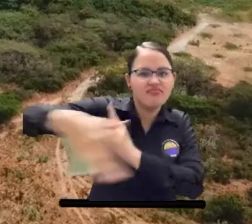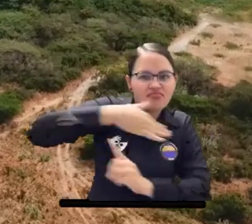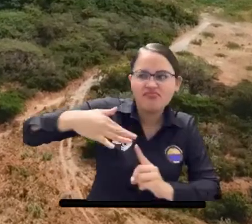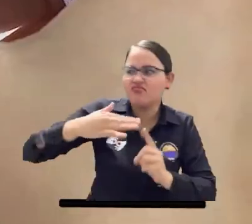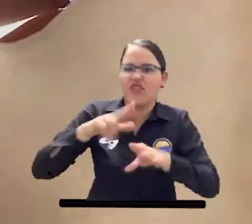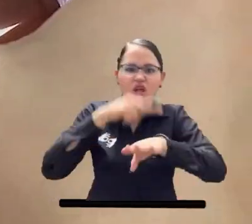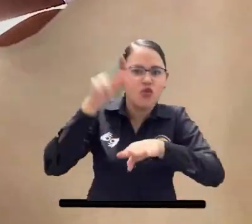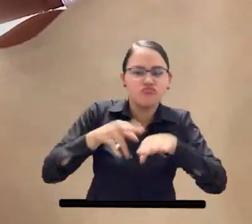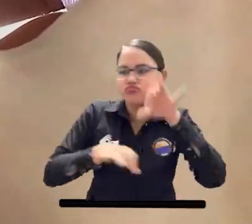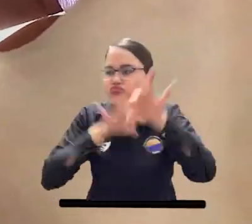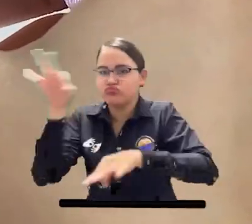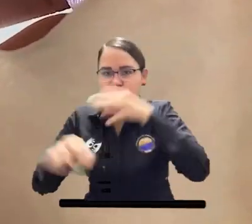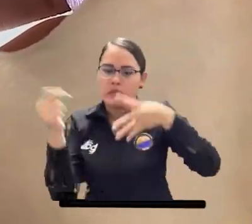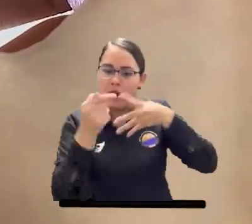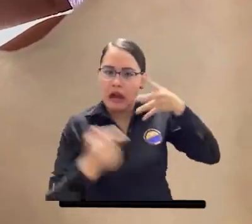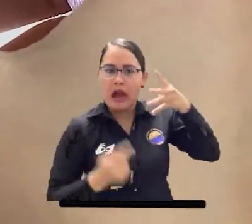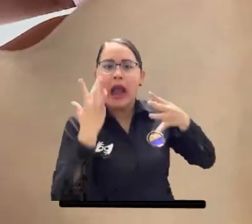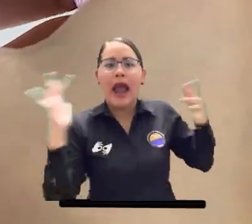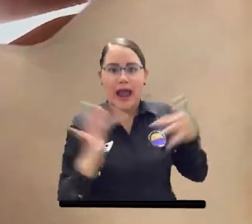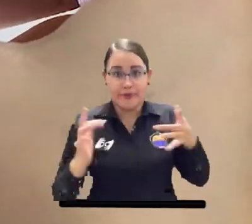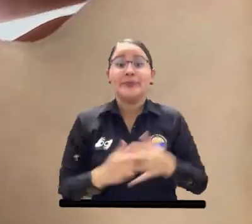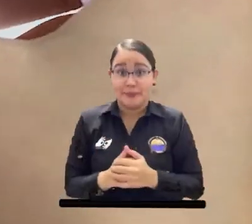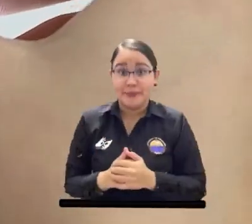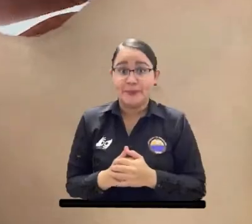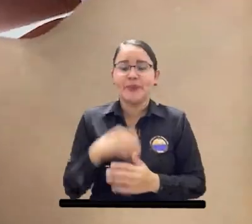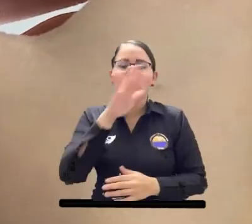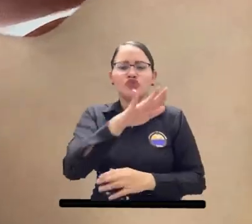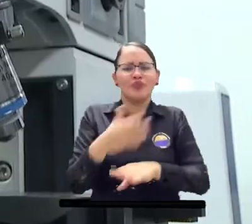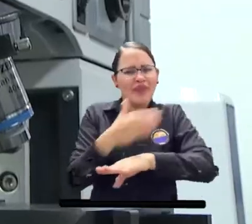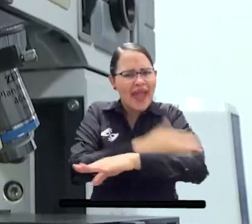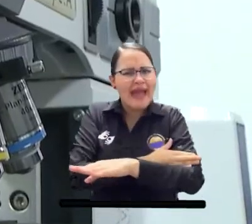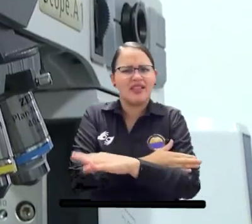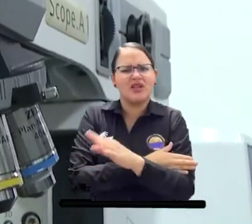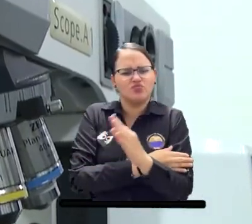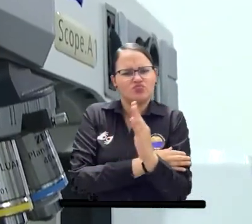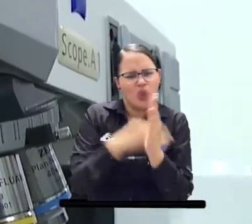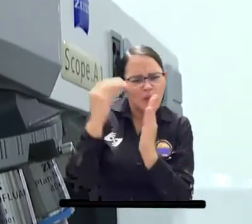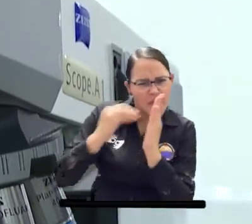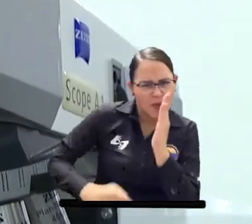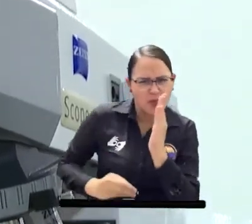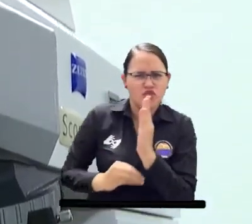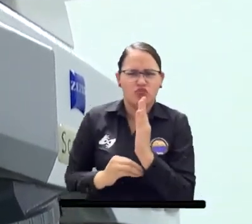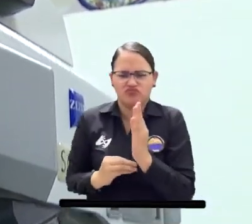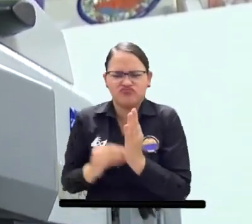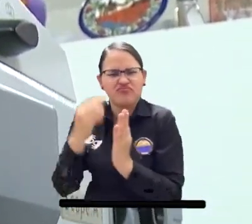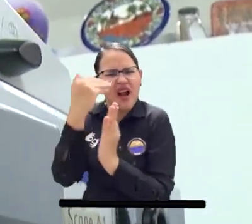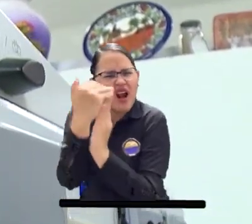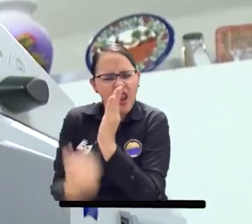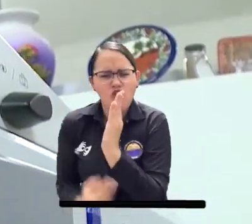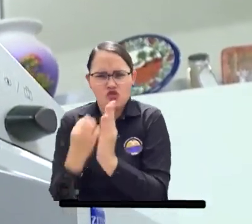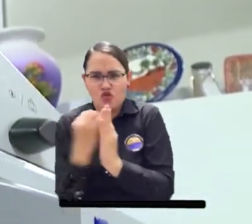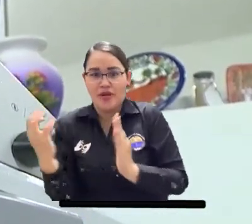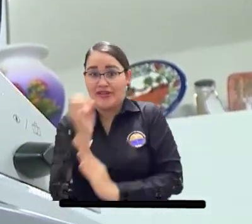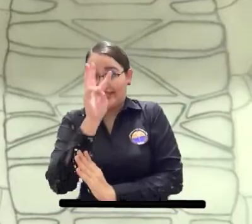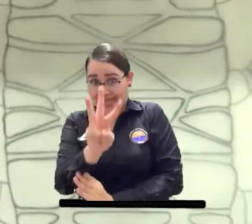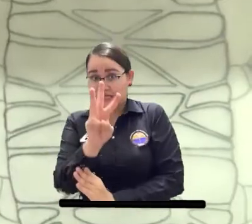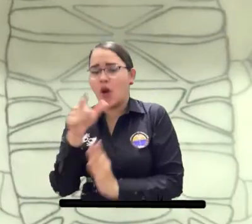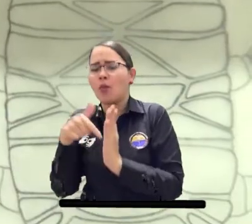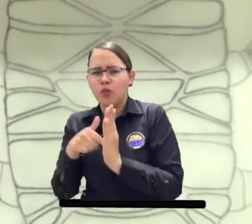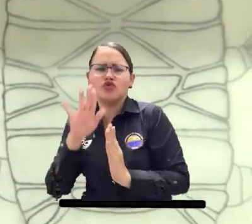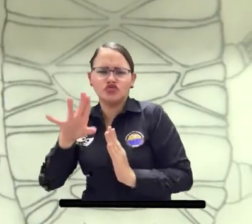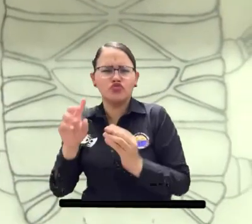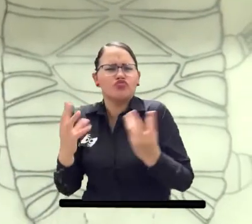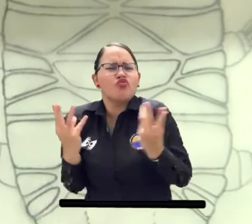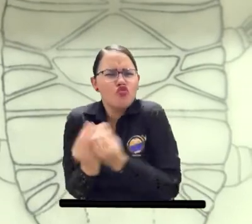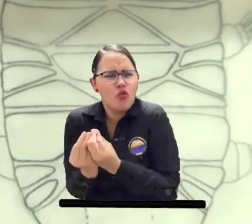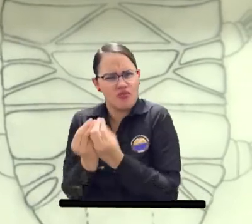sostenibilidad. Esto se dio posteriormente a la publicación de la adenda número 3 por parte de la Vicerrectoría de Investigación de la Universidad del